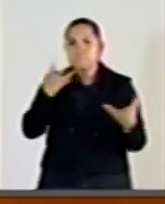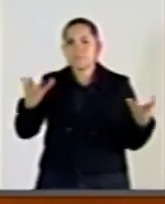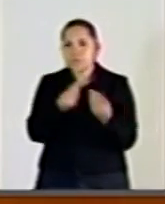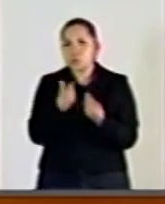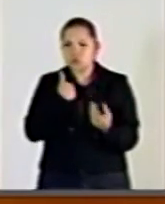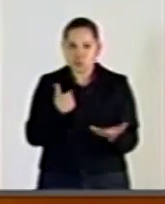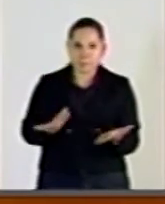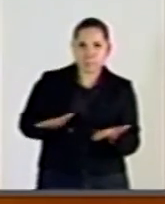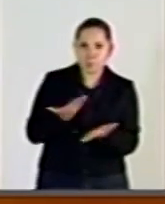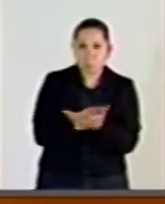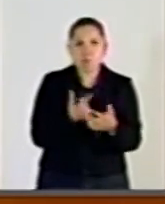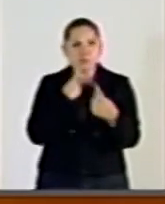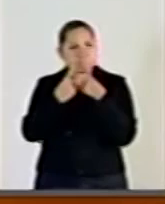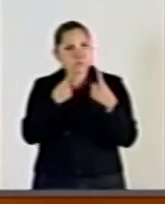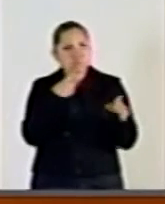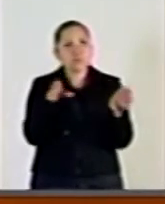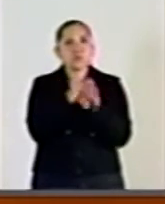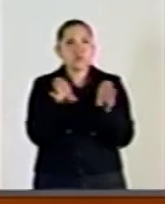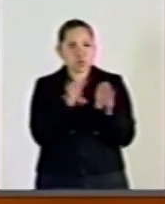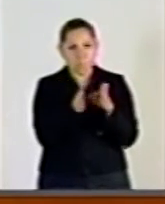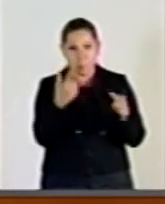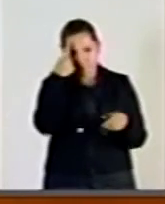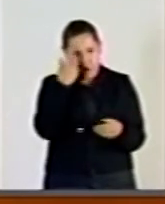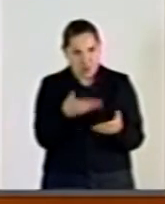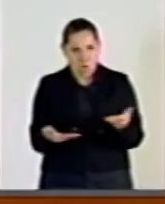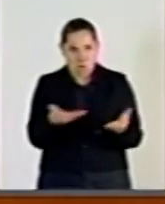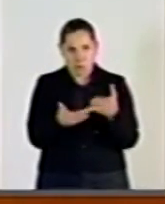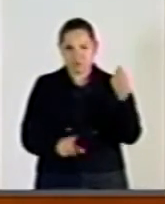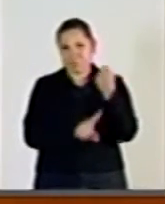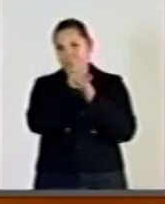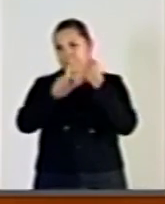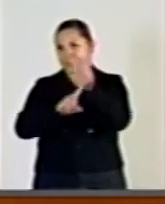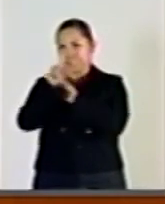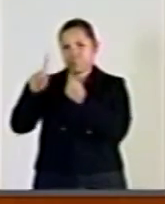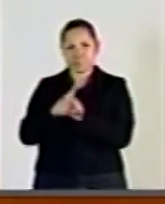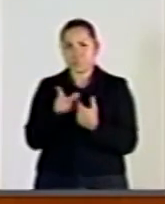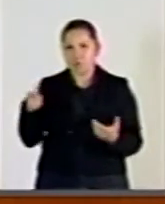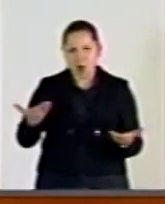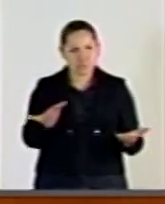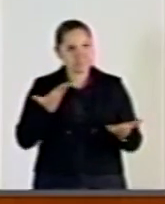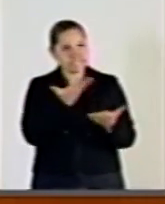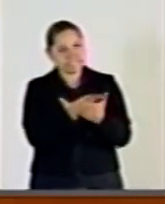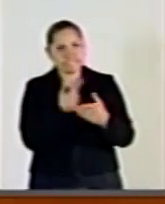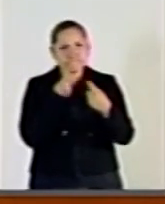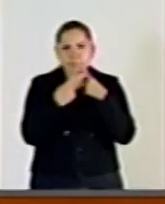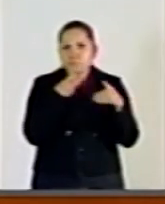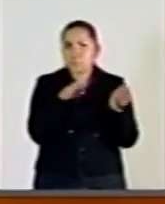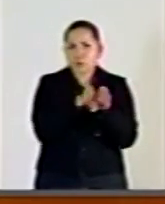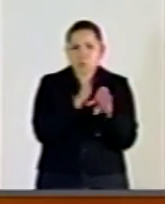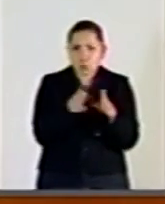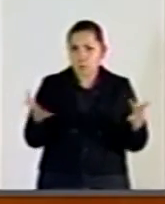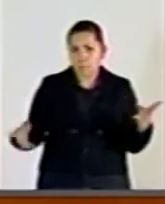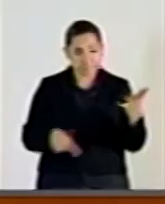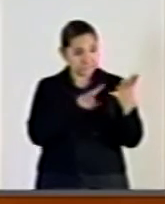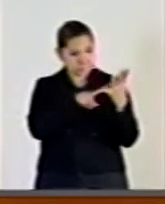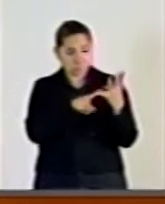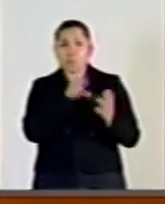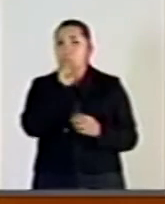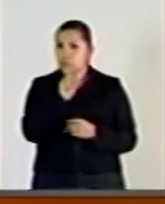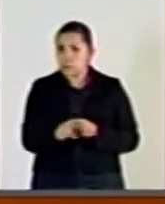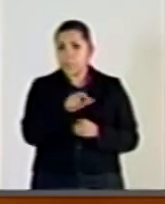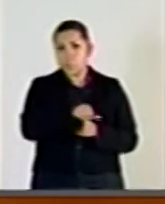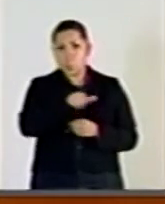solución del actual conflicto. Cuarto, también es importante que otras dependencias involucradas